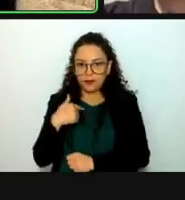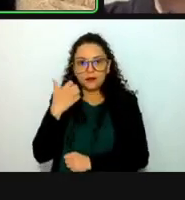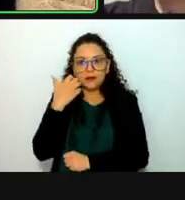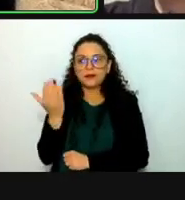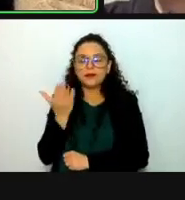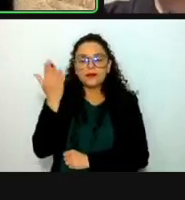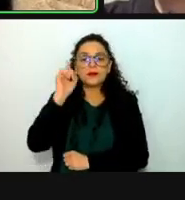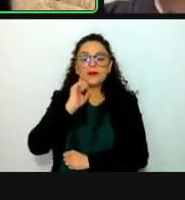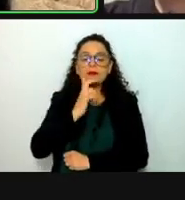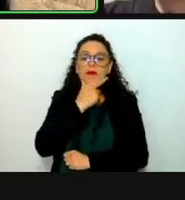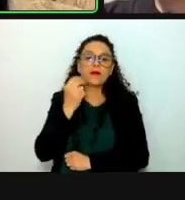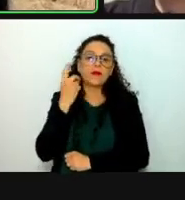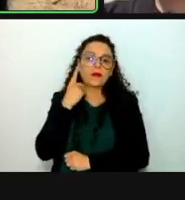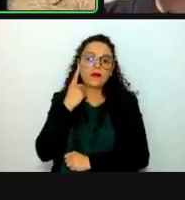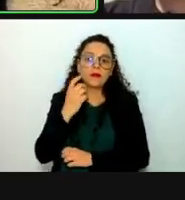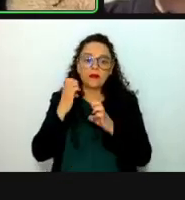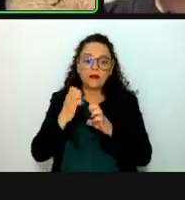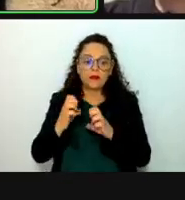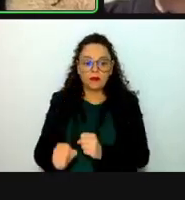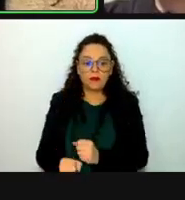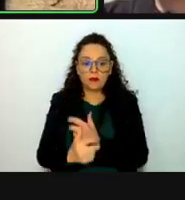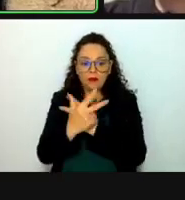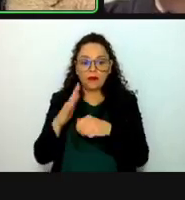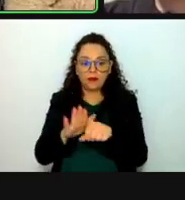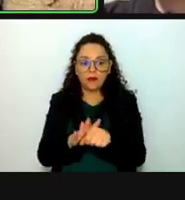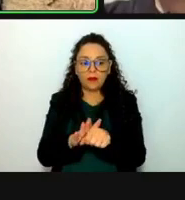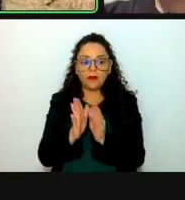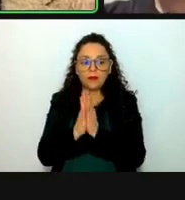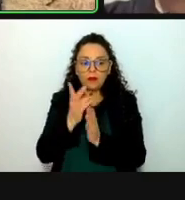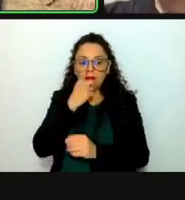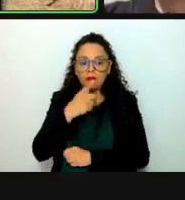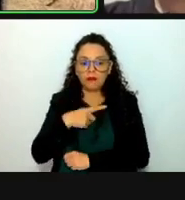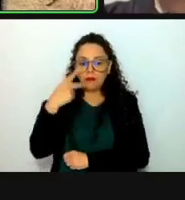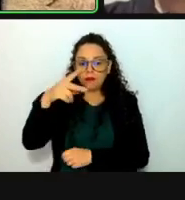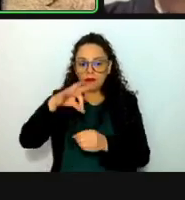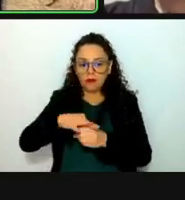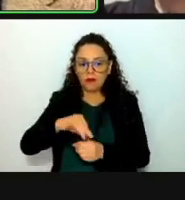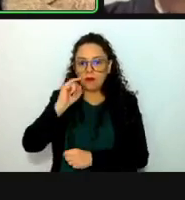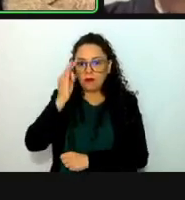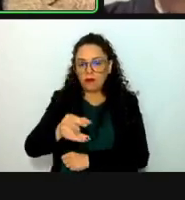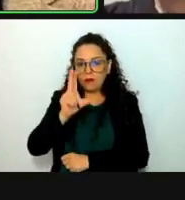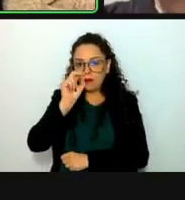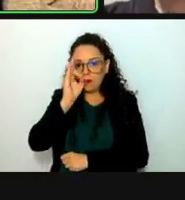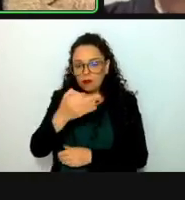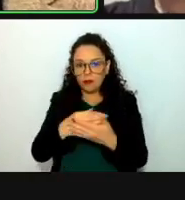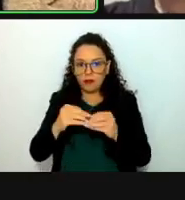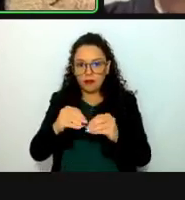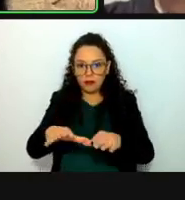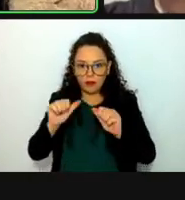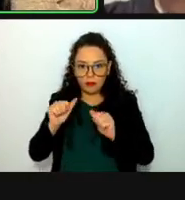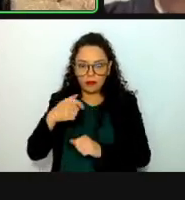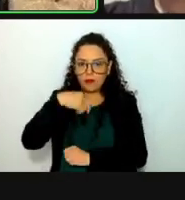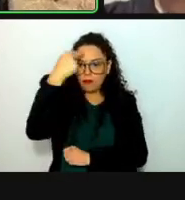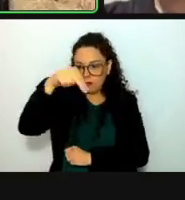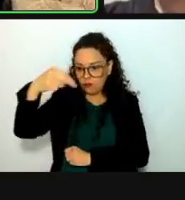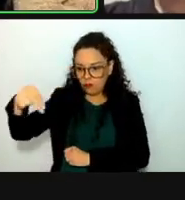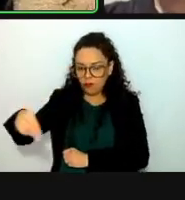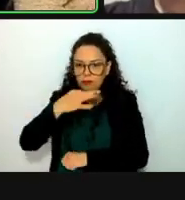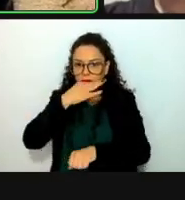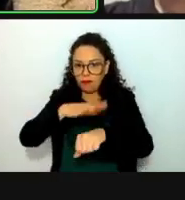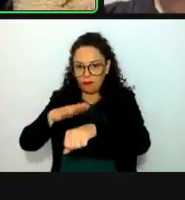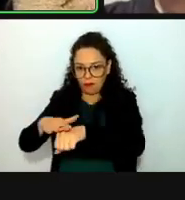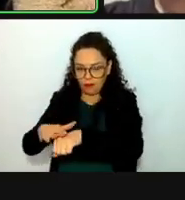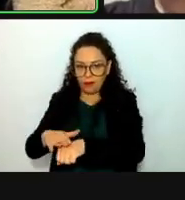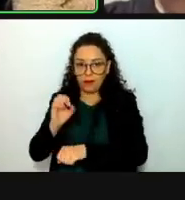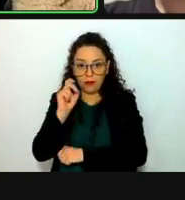diputados asistentes manifestar el sentido de su voto a favor, en contra o abstención, conforme se les vaya nombrando. Diputado Cristian